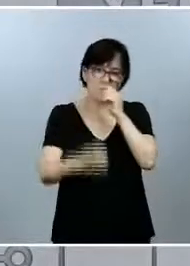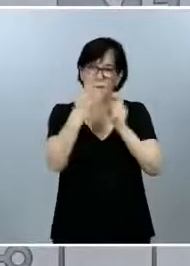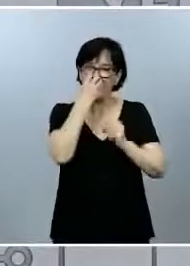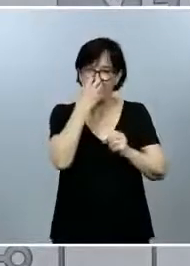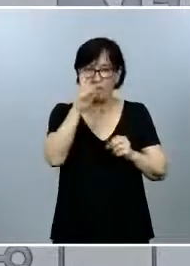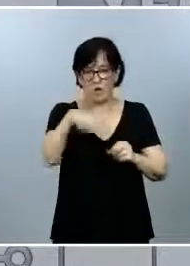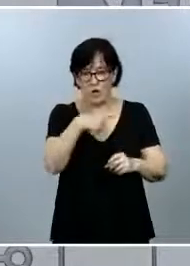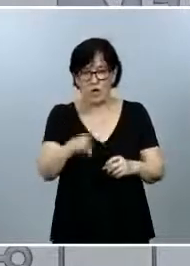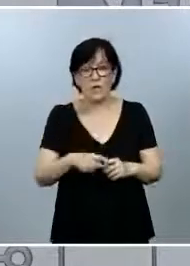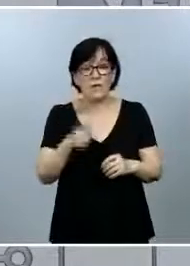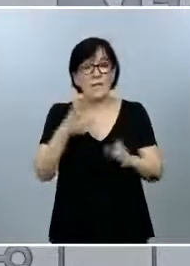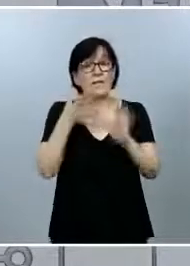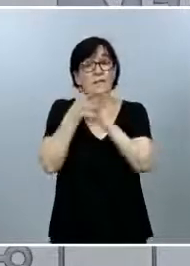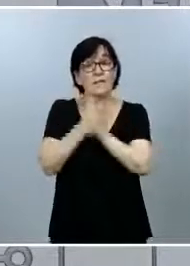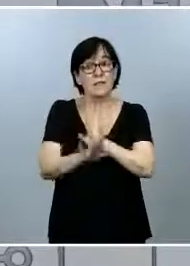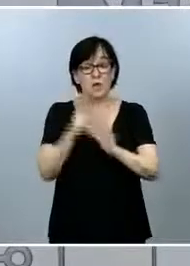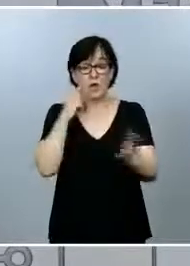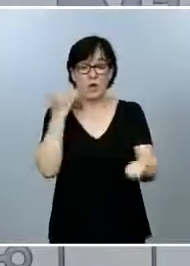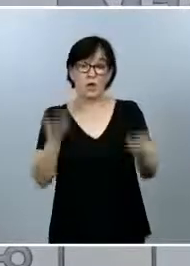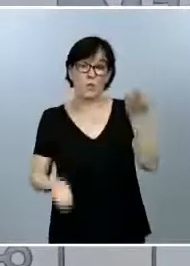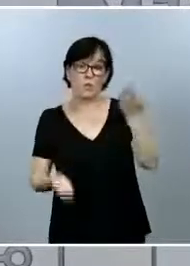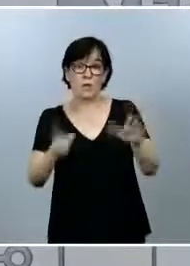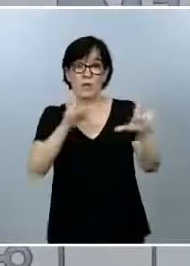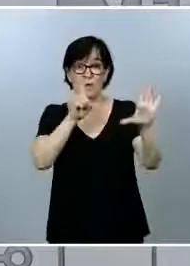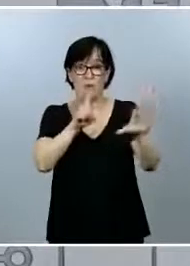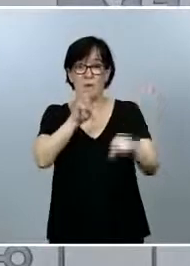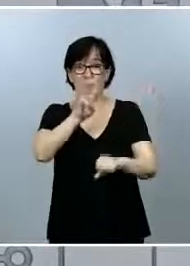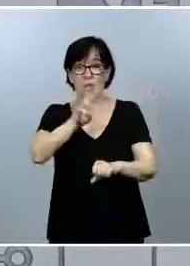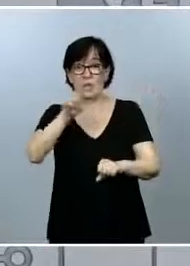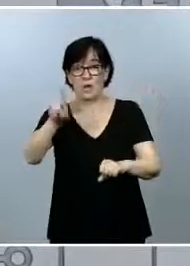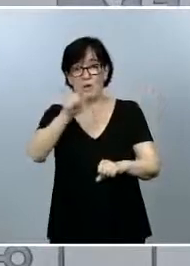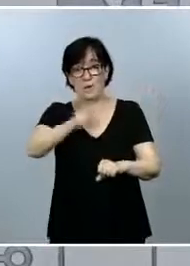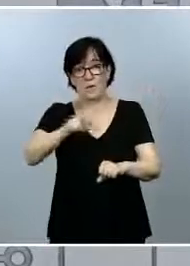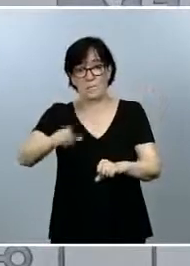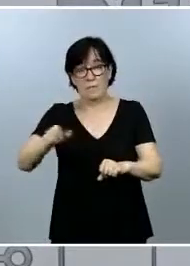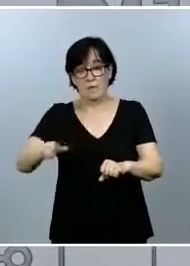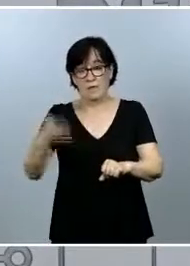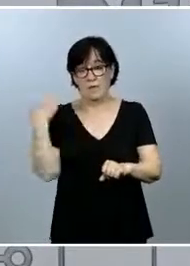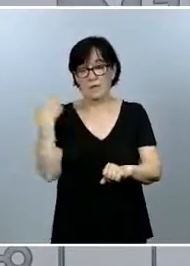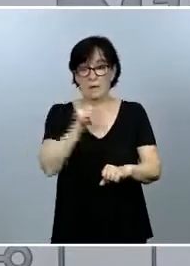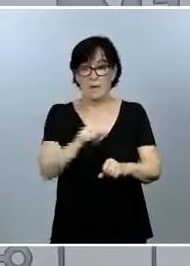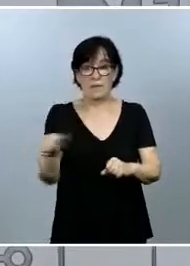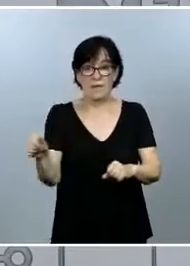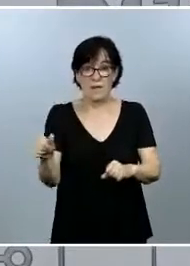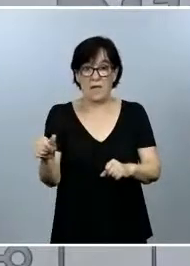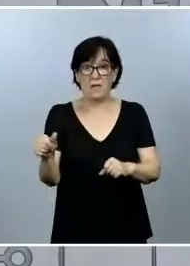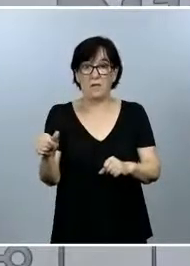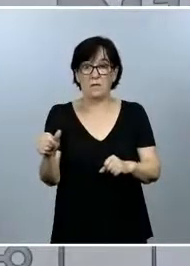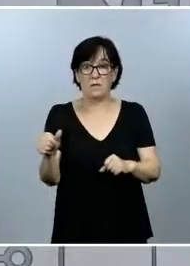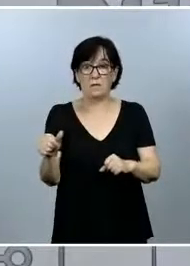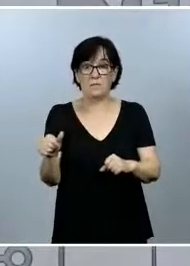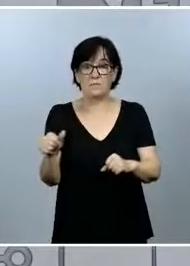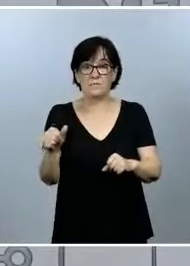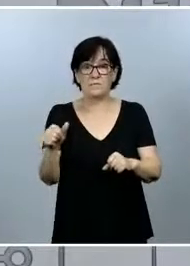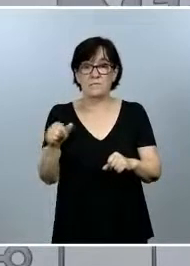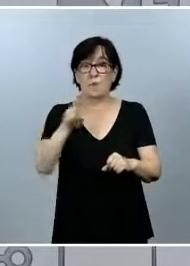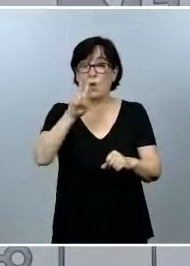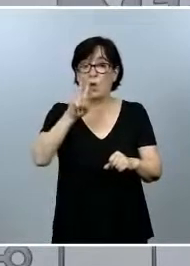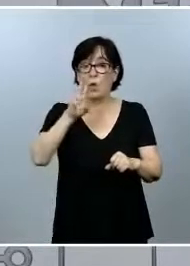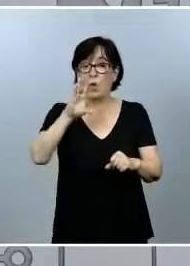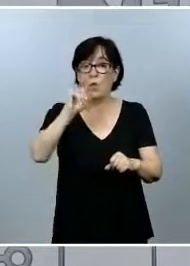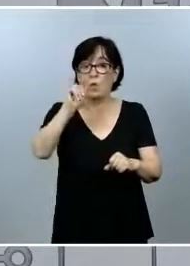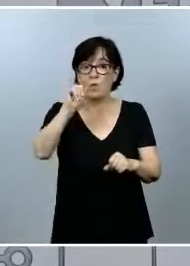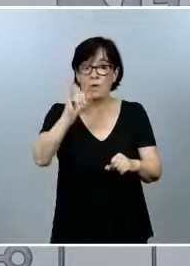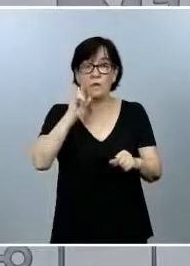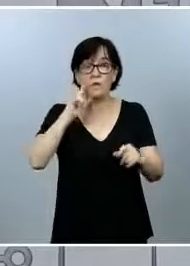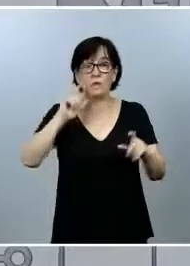Esto implica que, comparado con los 631 personas que teníamos la semana pasada en cuidados intensivos, ha habido una